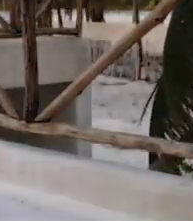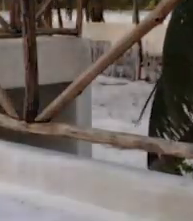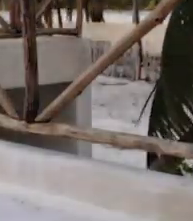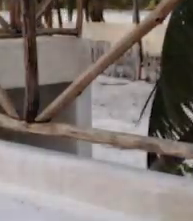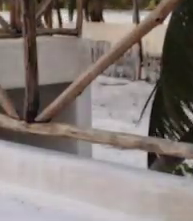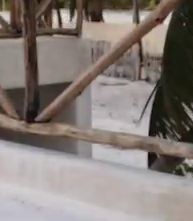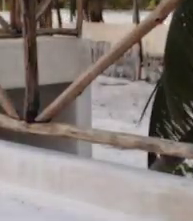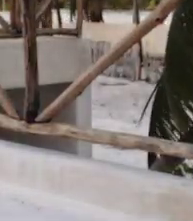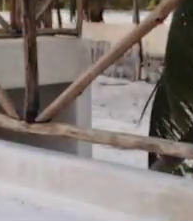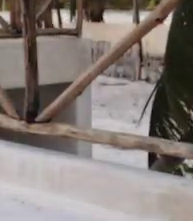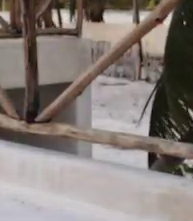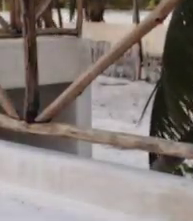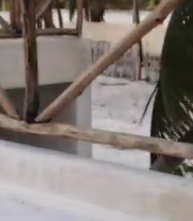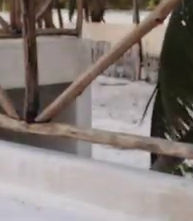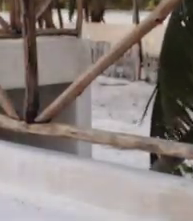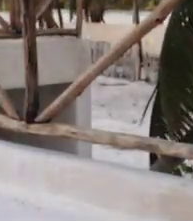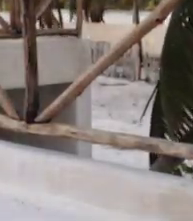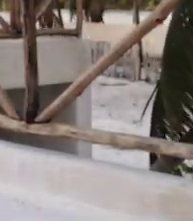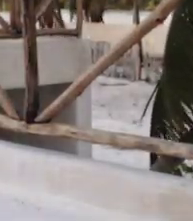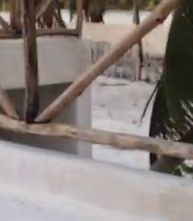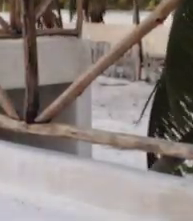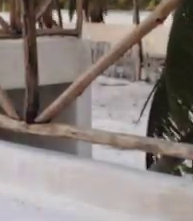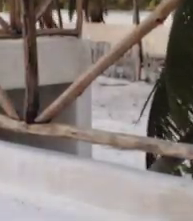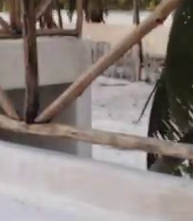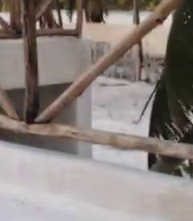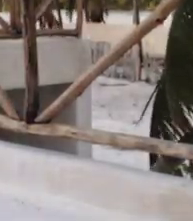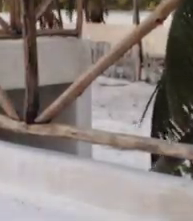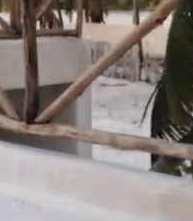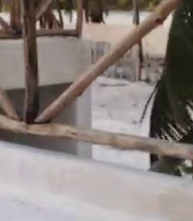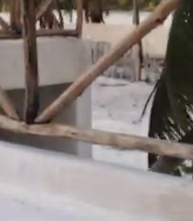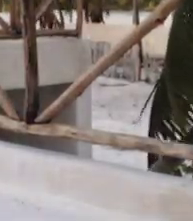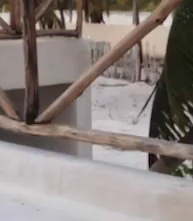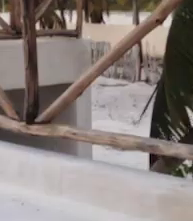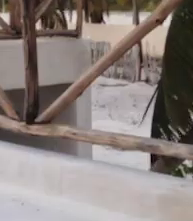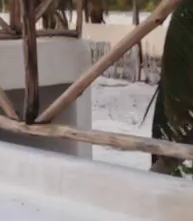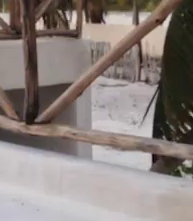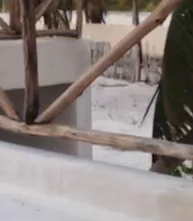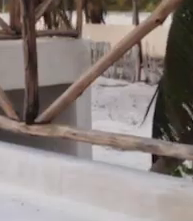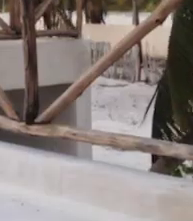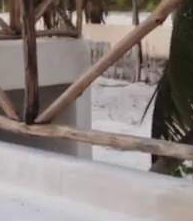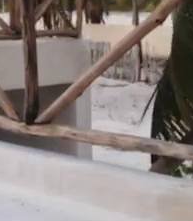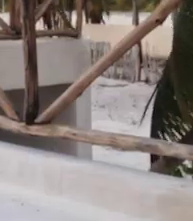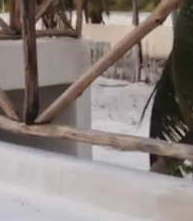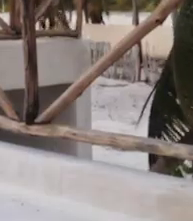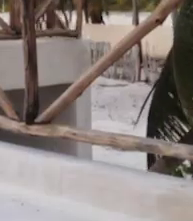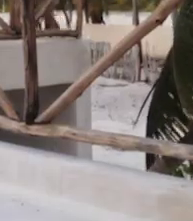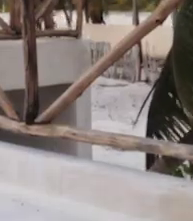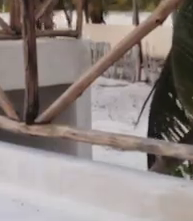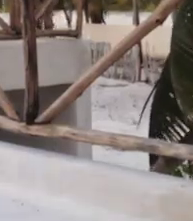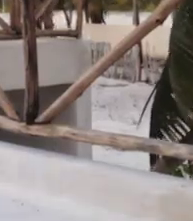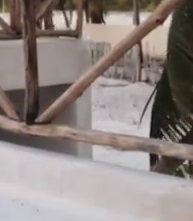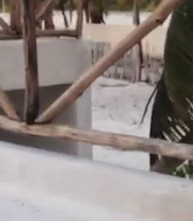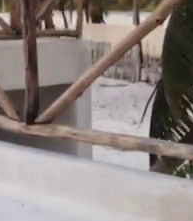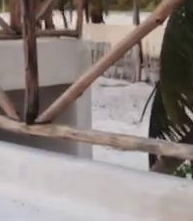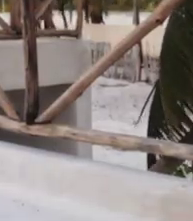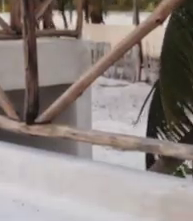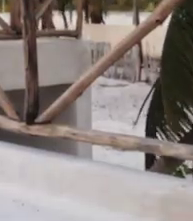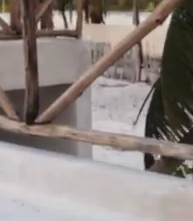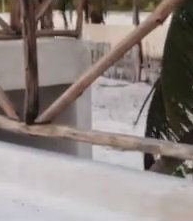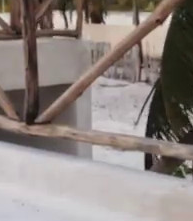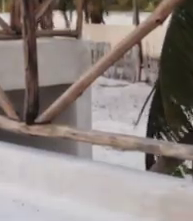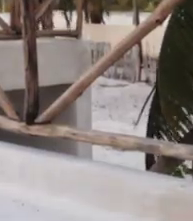El primer ejercicio va a ser cruzar las piernas mientras damos un paso. Venga, así.